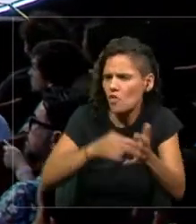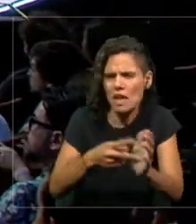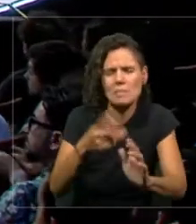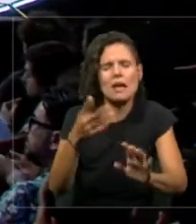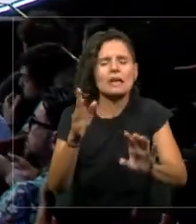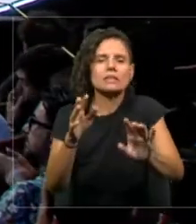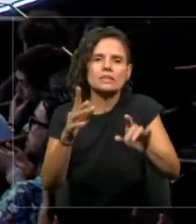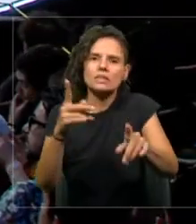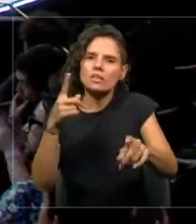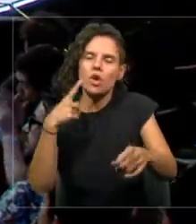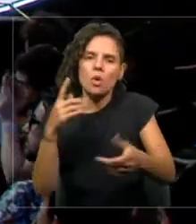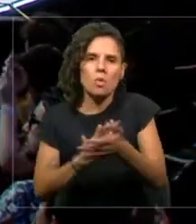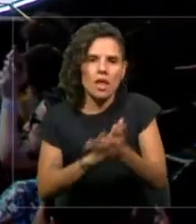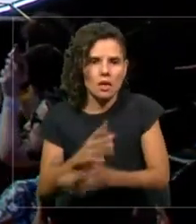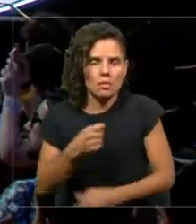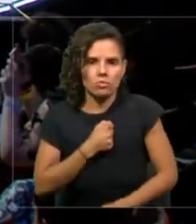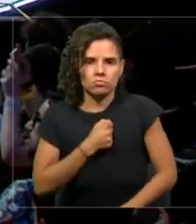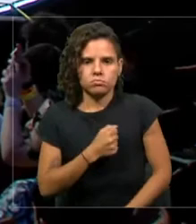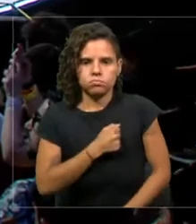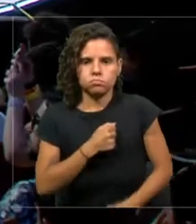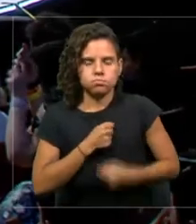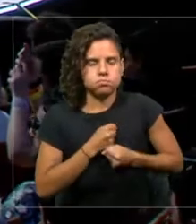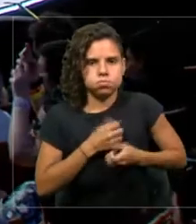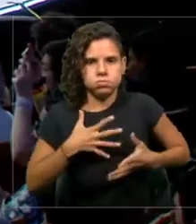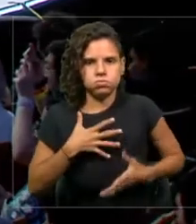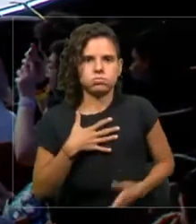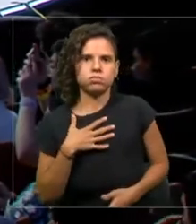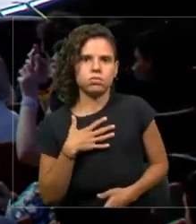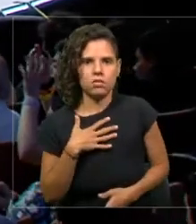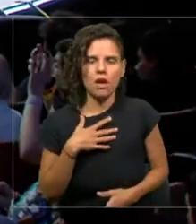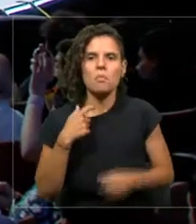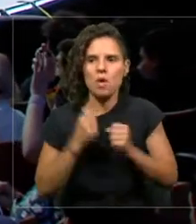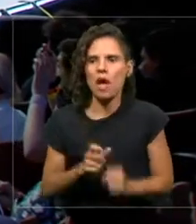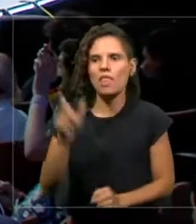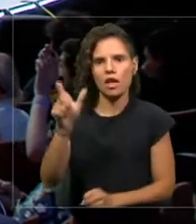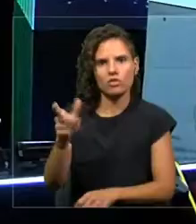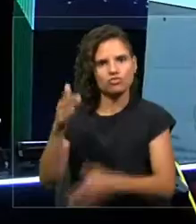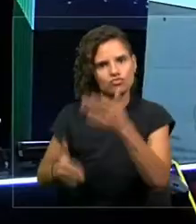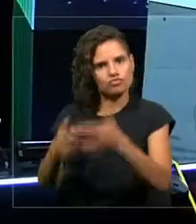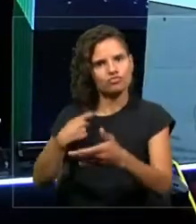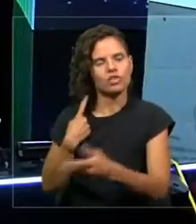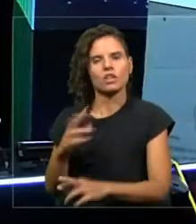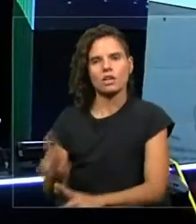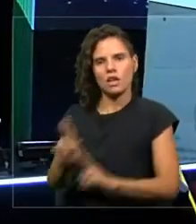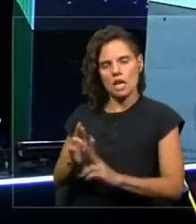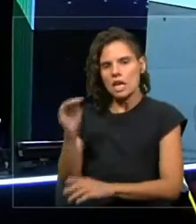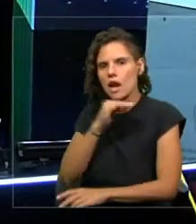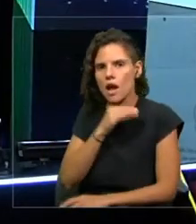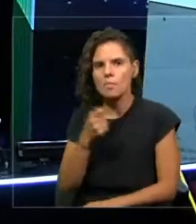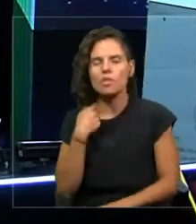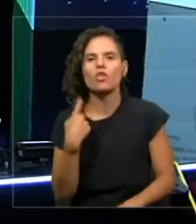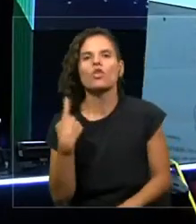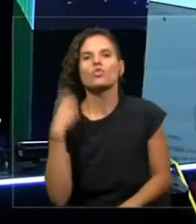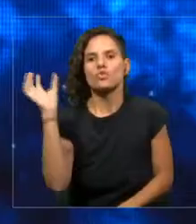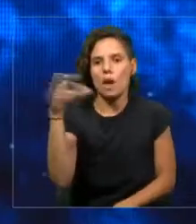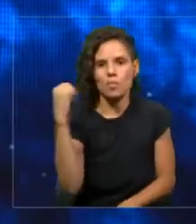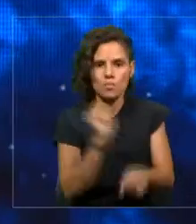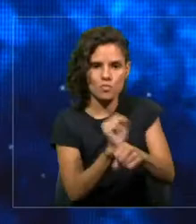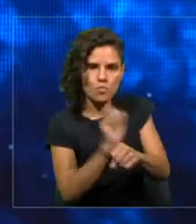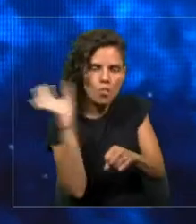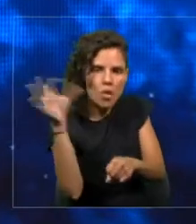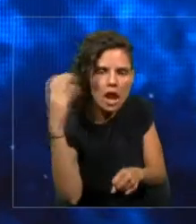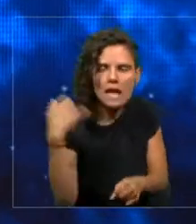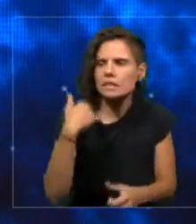paro cardiorrespiratorio, va a poder reaccionar en tiempo real. No vamos a necesitar una ambulancia, llamar en lo que viene, tiempo